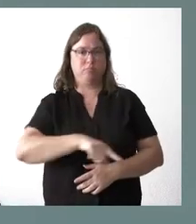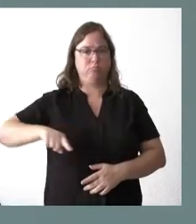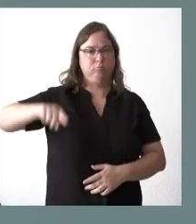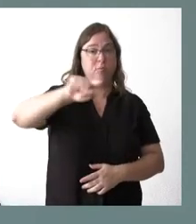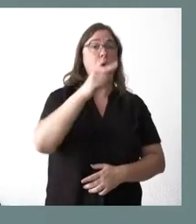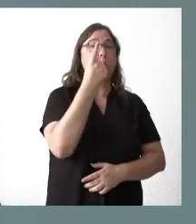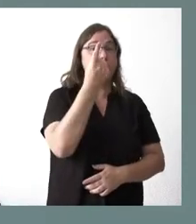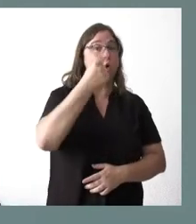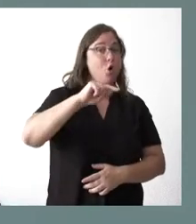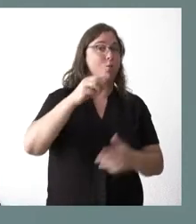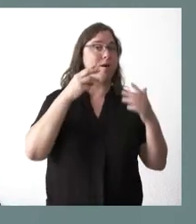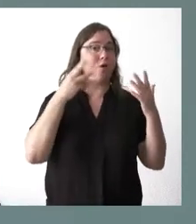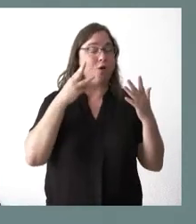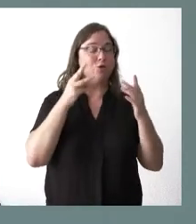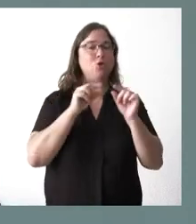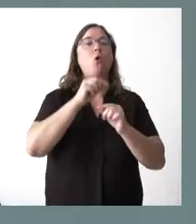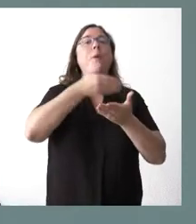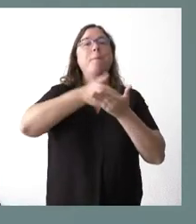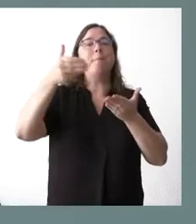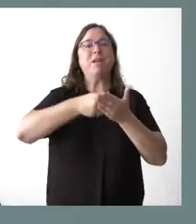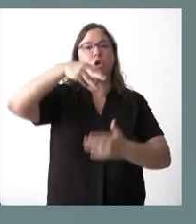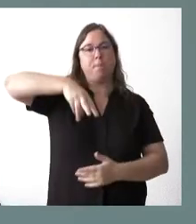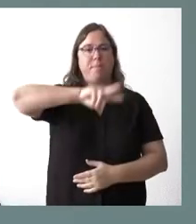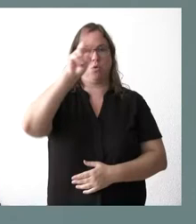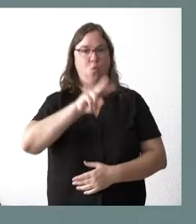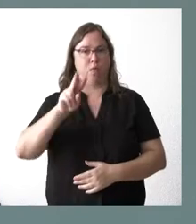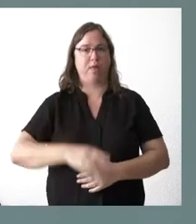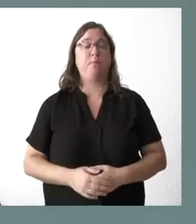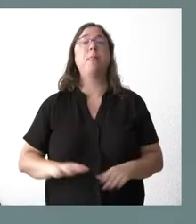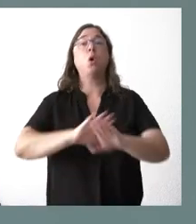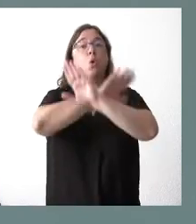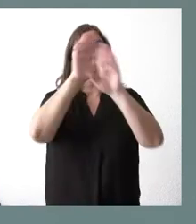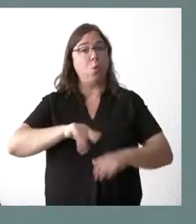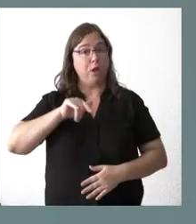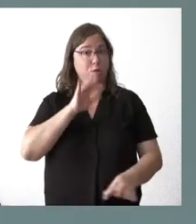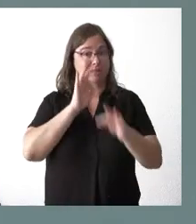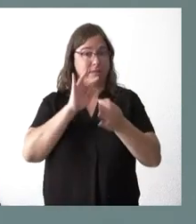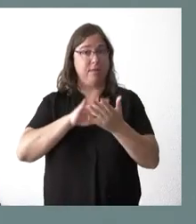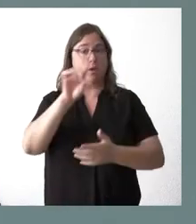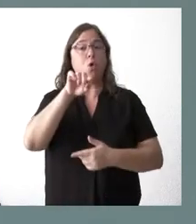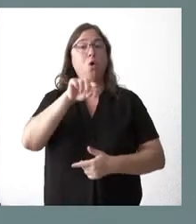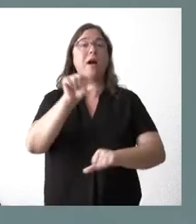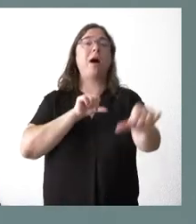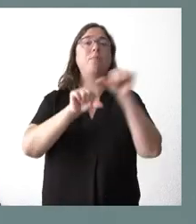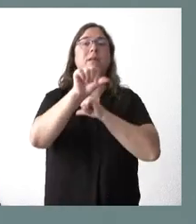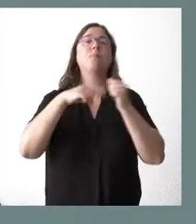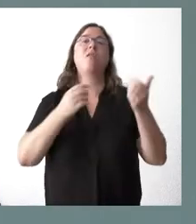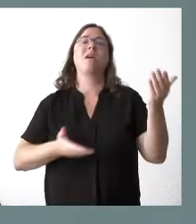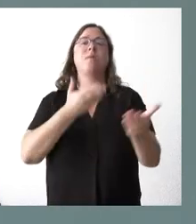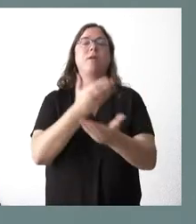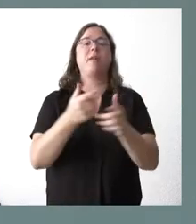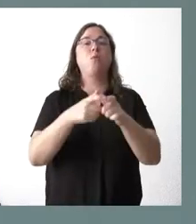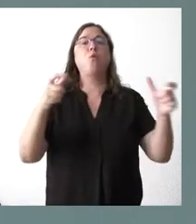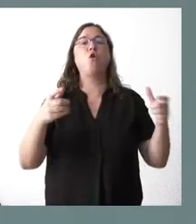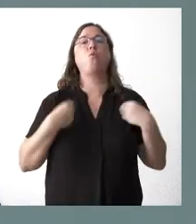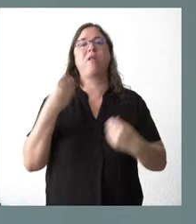,8 millones de metros cuadrados. Y, por último, también noticia de hoy, 1 de septiembre, desde hoy ya se puede solicitar el bono vivienda joven, que se